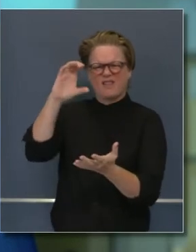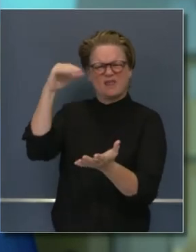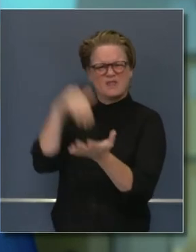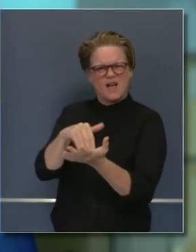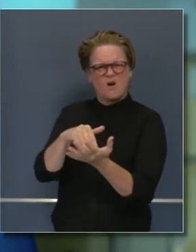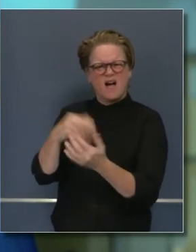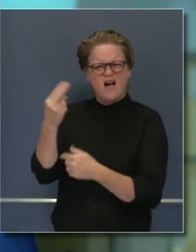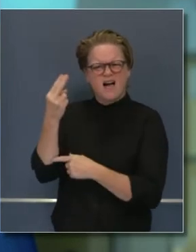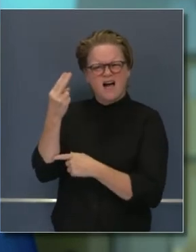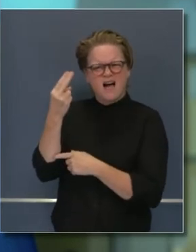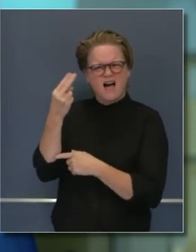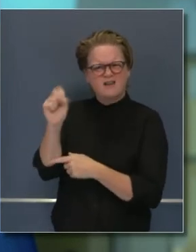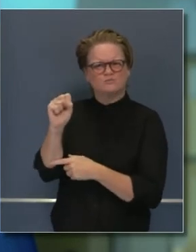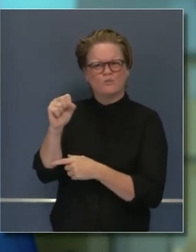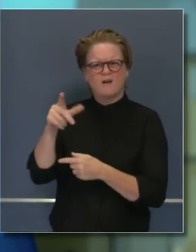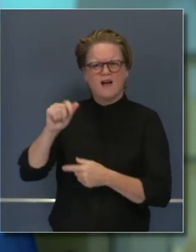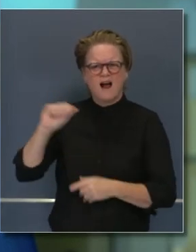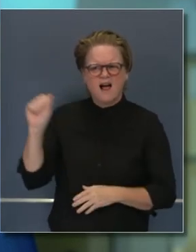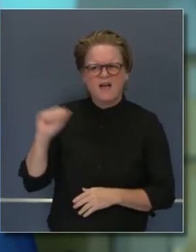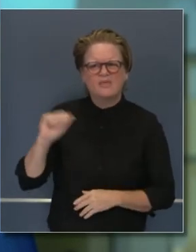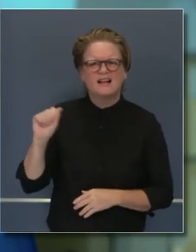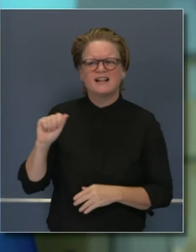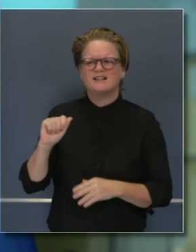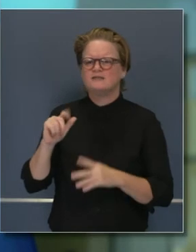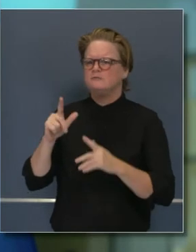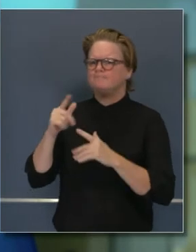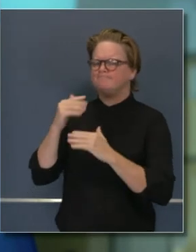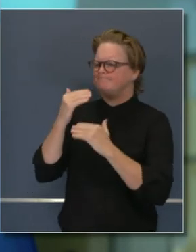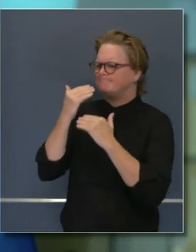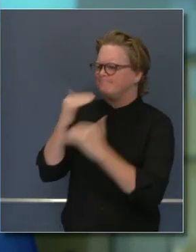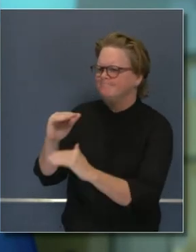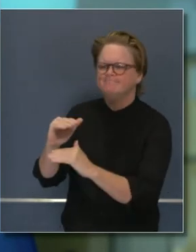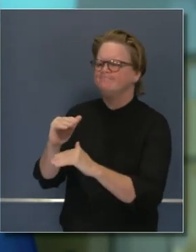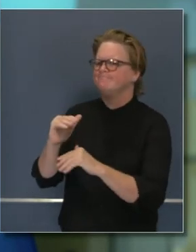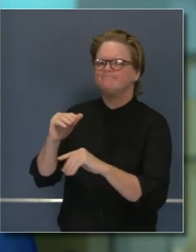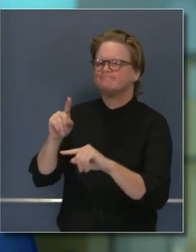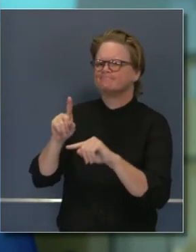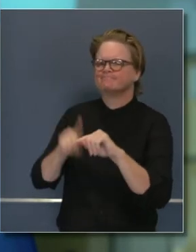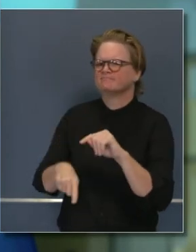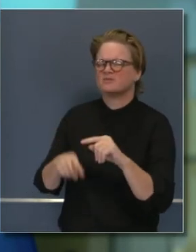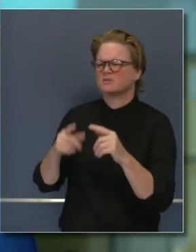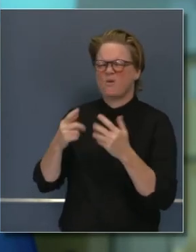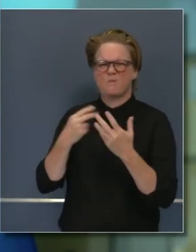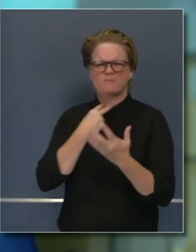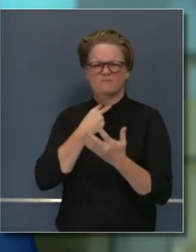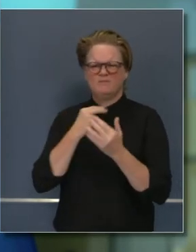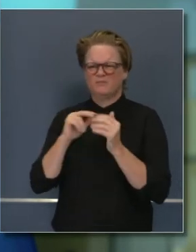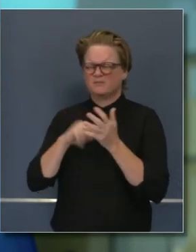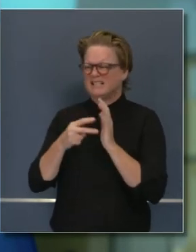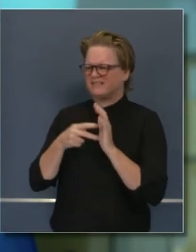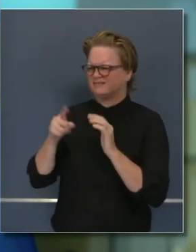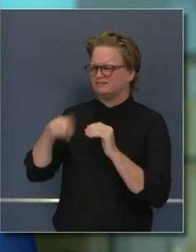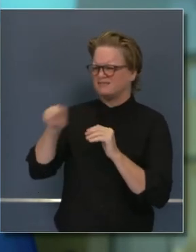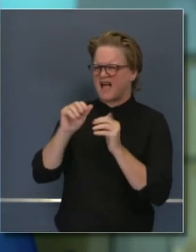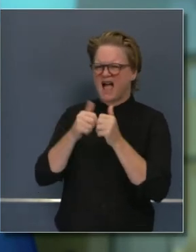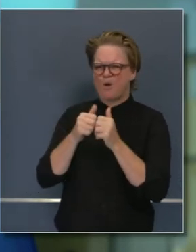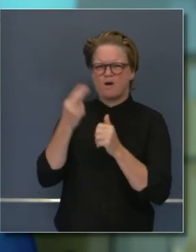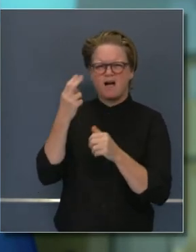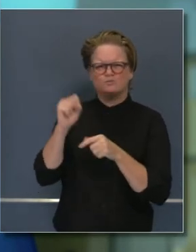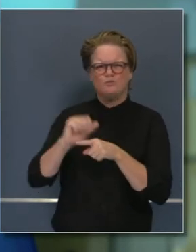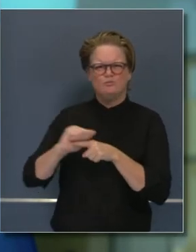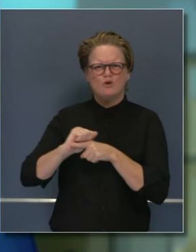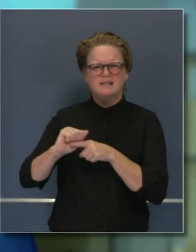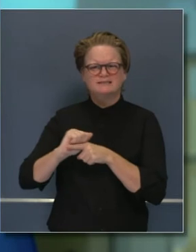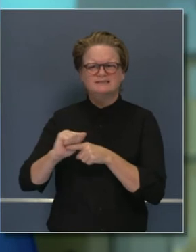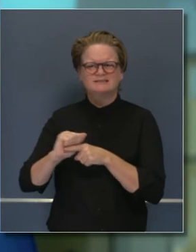considerar la situación. ¿Qué les dice usted a los estudiantes que han estado limitando